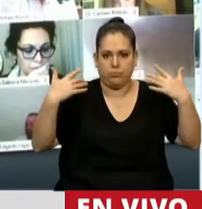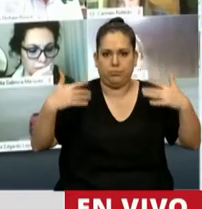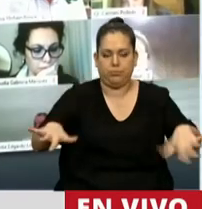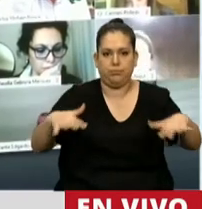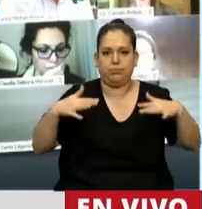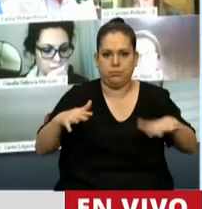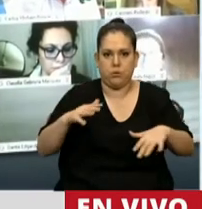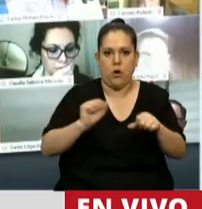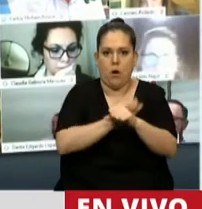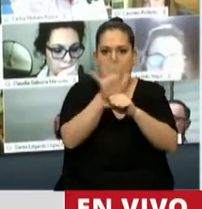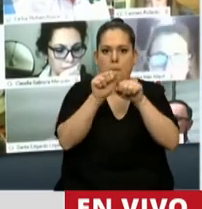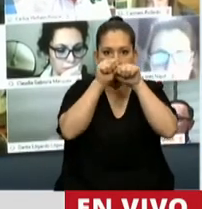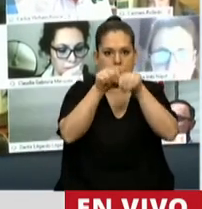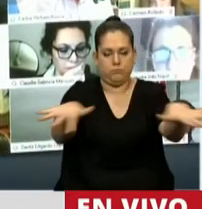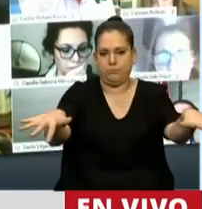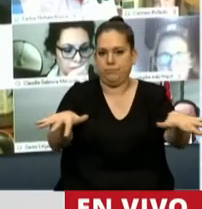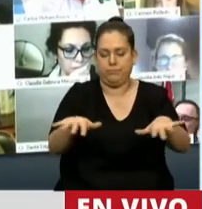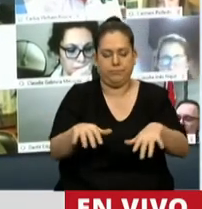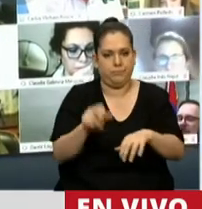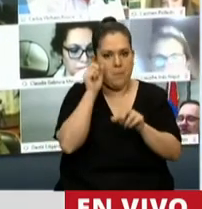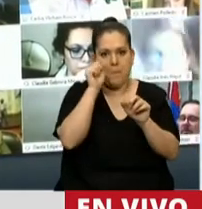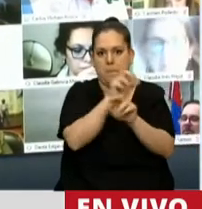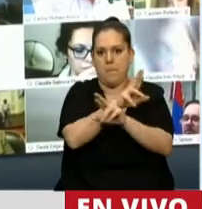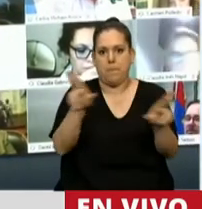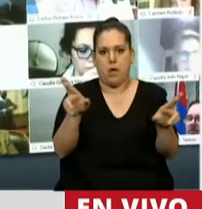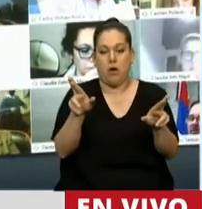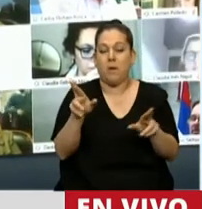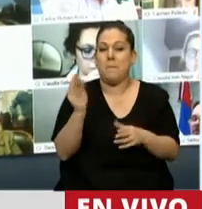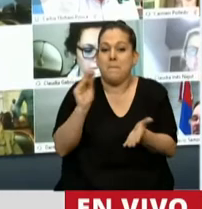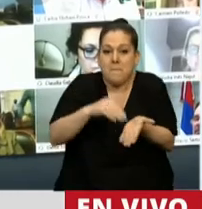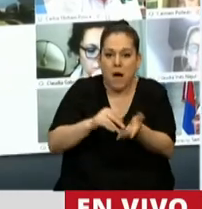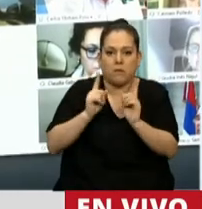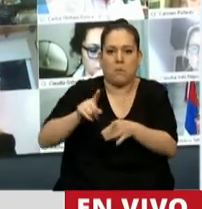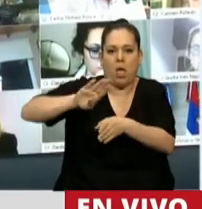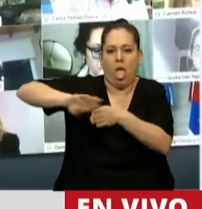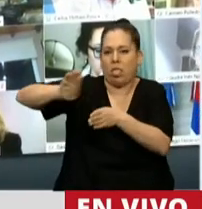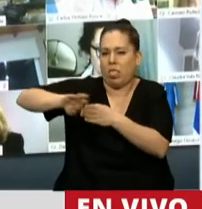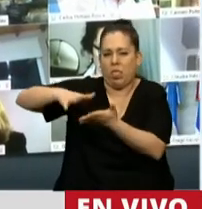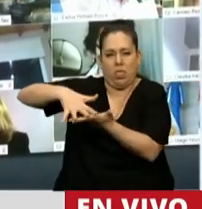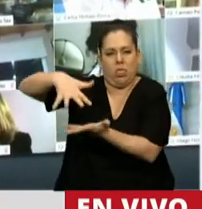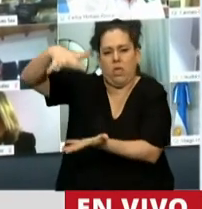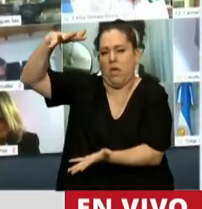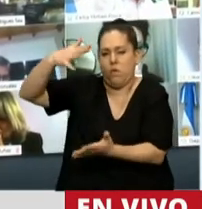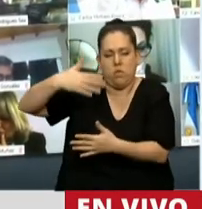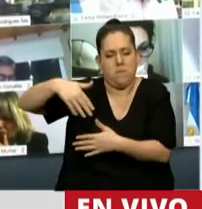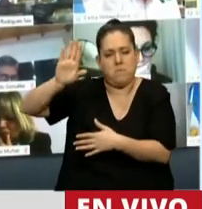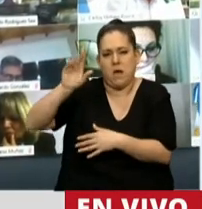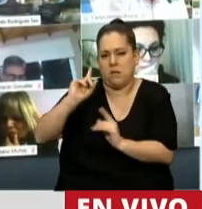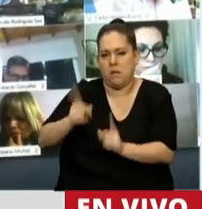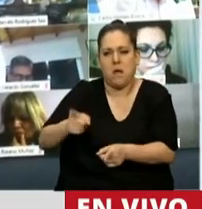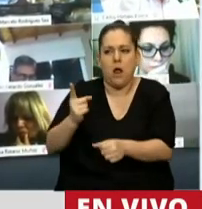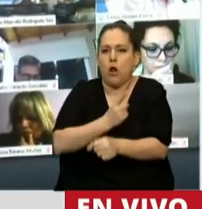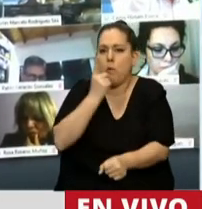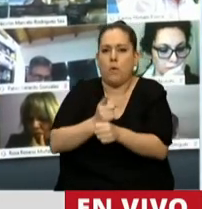tal vez era la enorme deuda que habíamos contraído y que era imposible en definitiva de poder dar